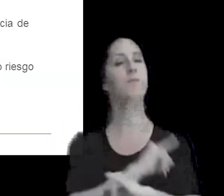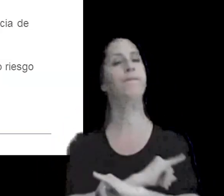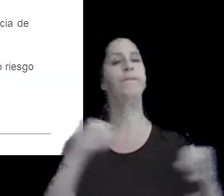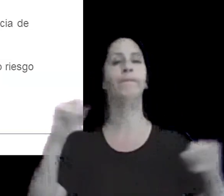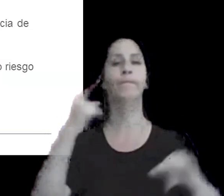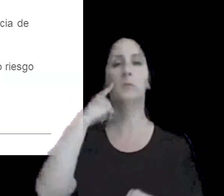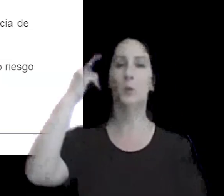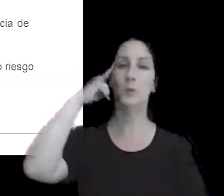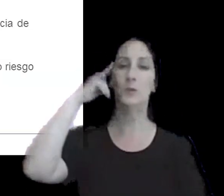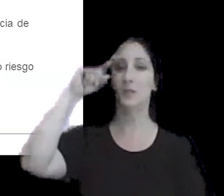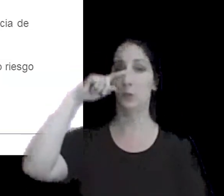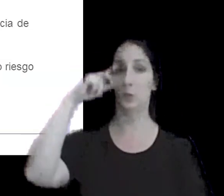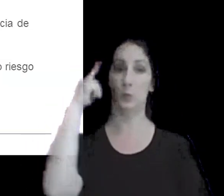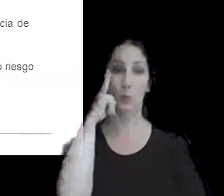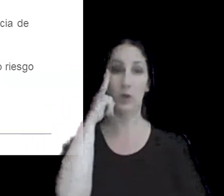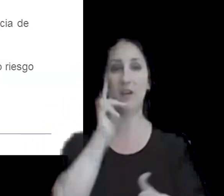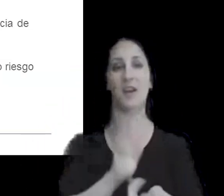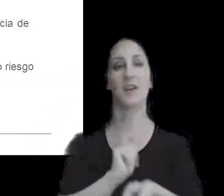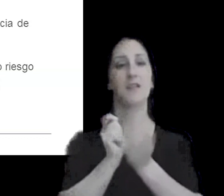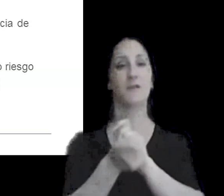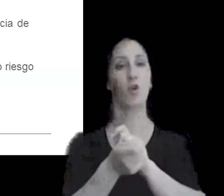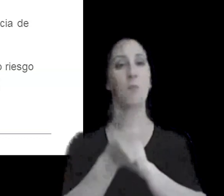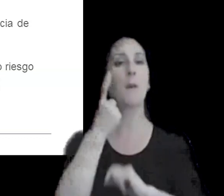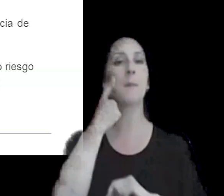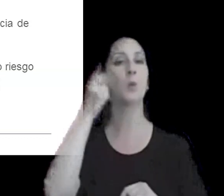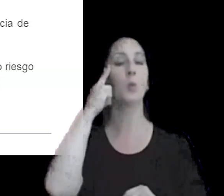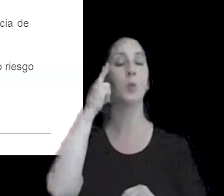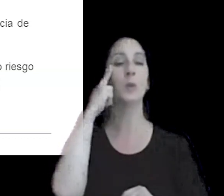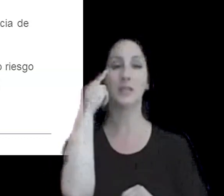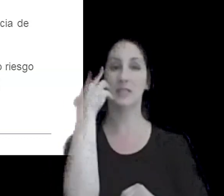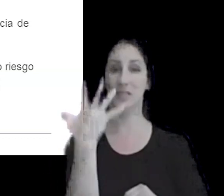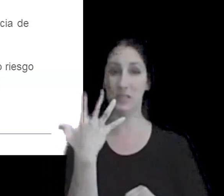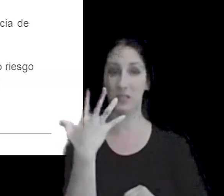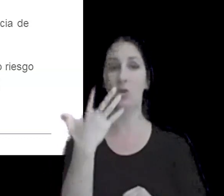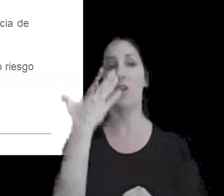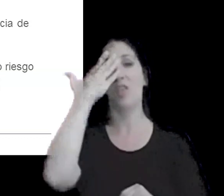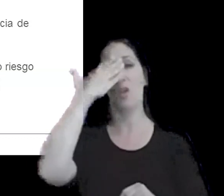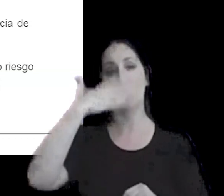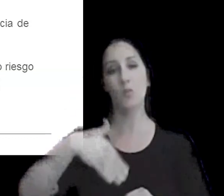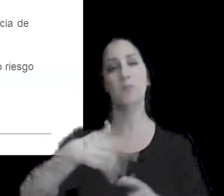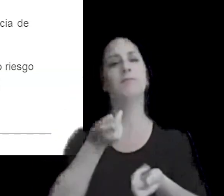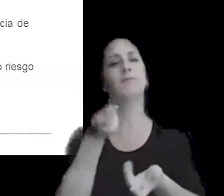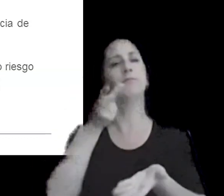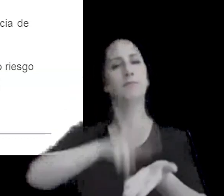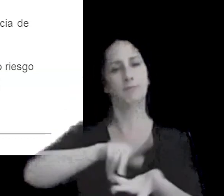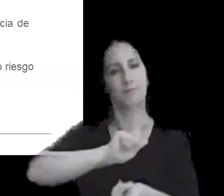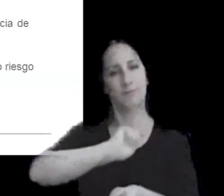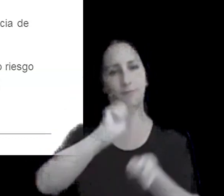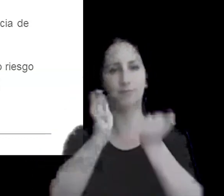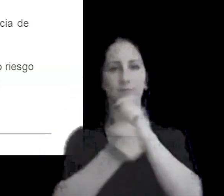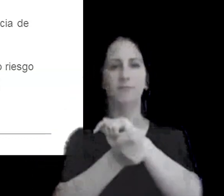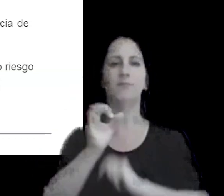con la reforma del 95 y luego recién una reforma en el 2010